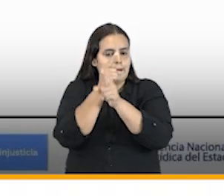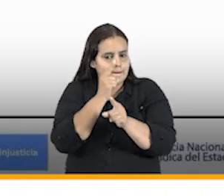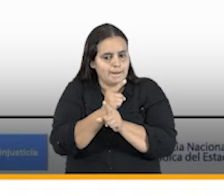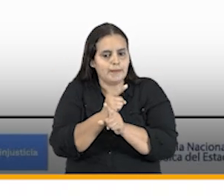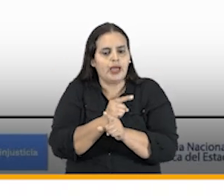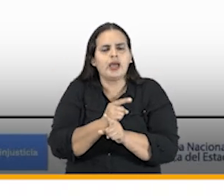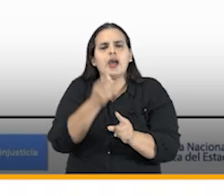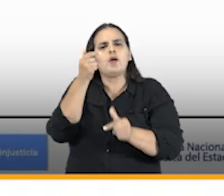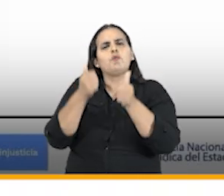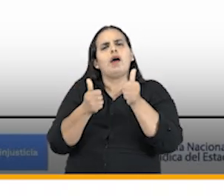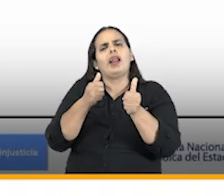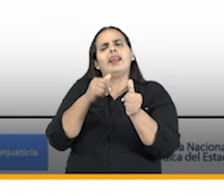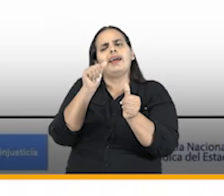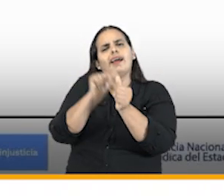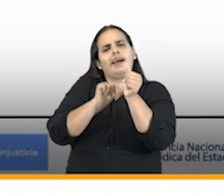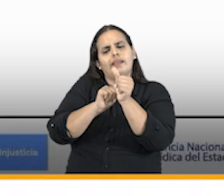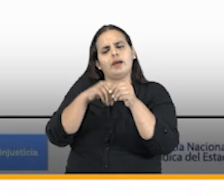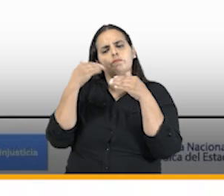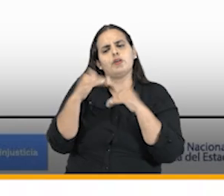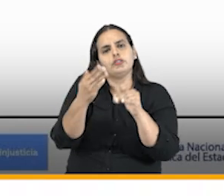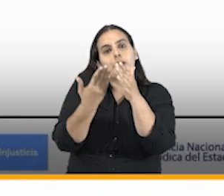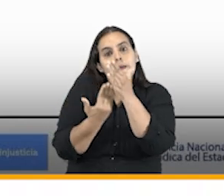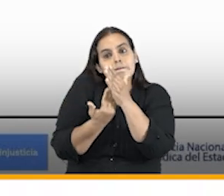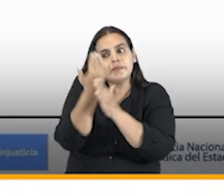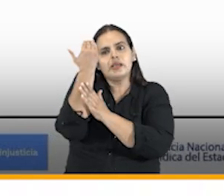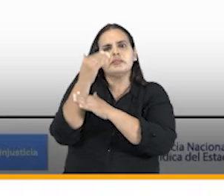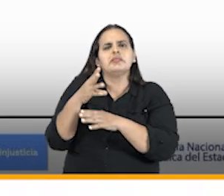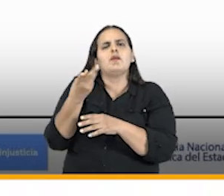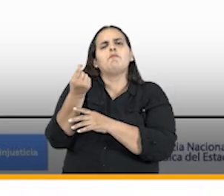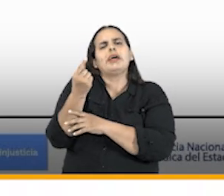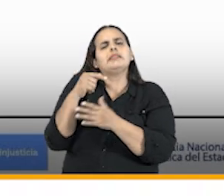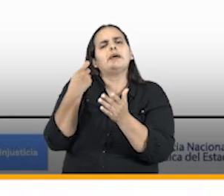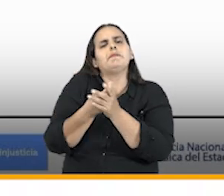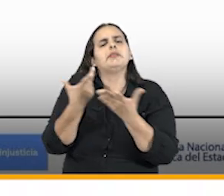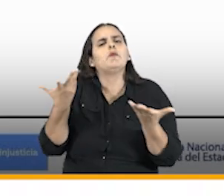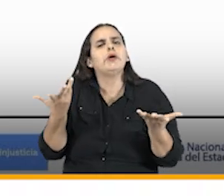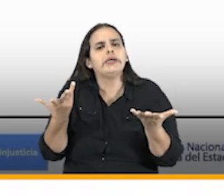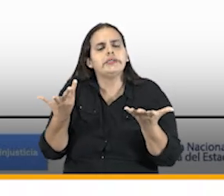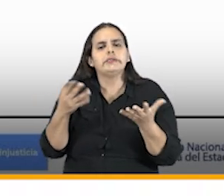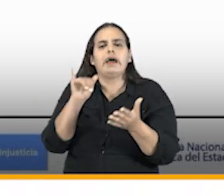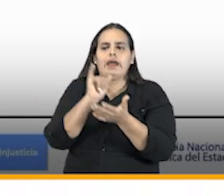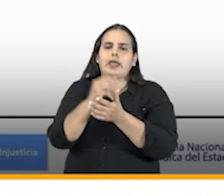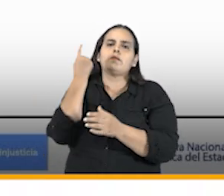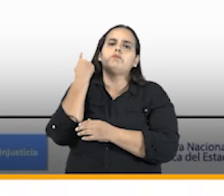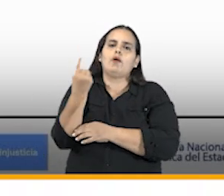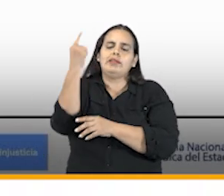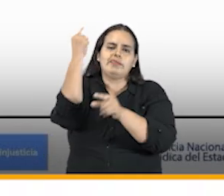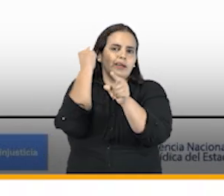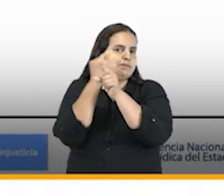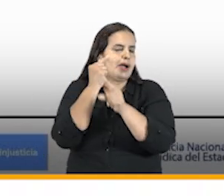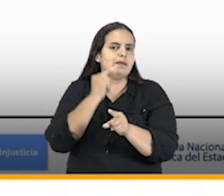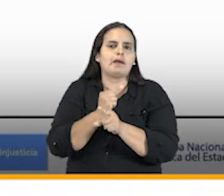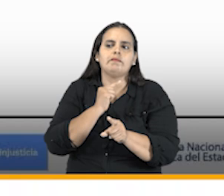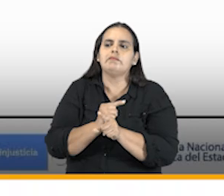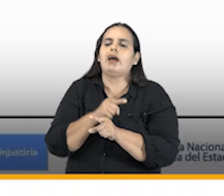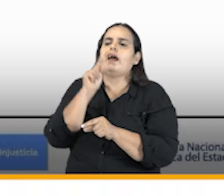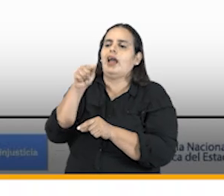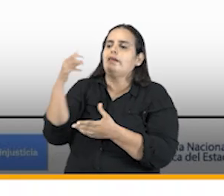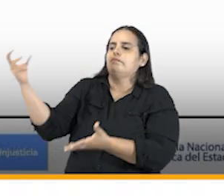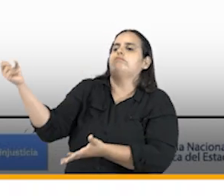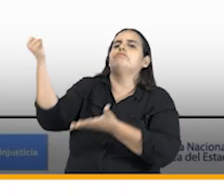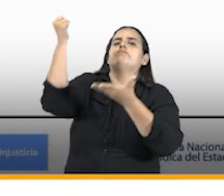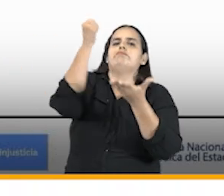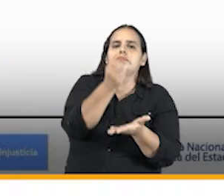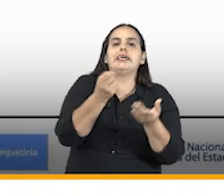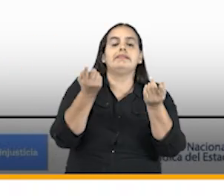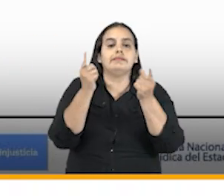determinar cuánto vale cada proceso que se inicia en aras de establecer políticas eficientes de asignación de recursos